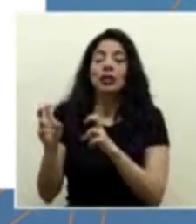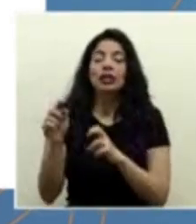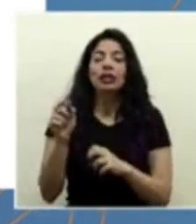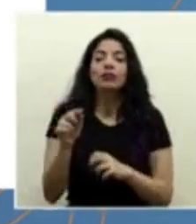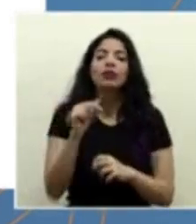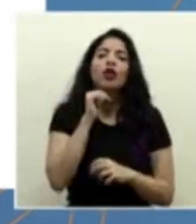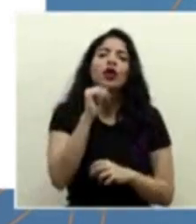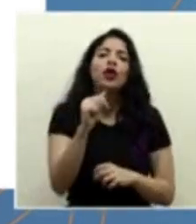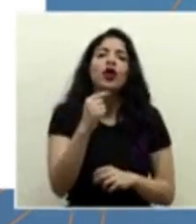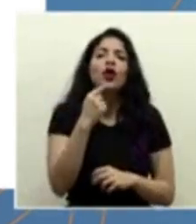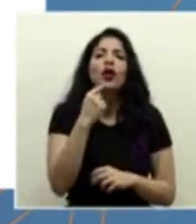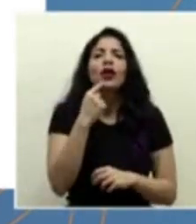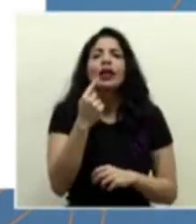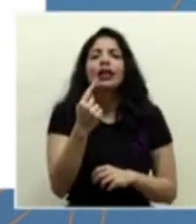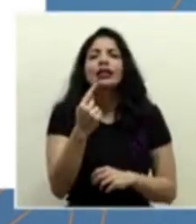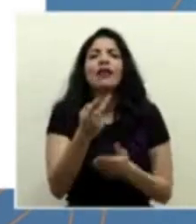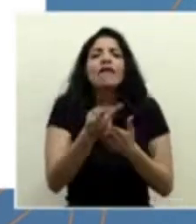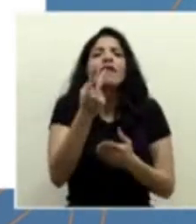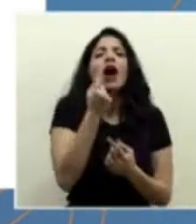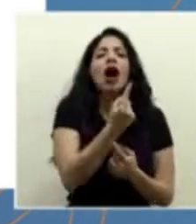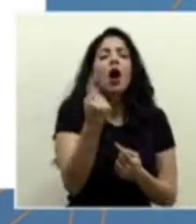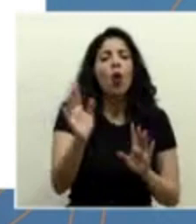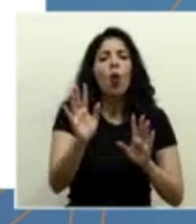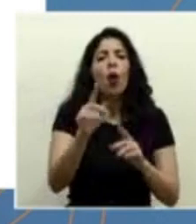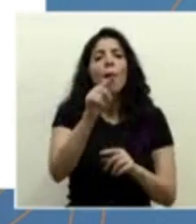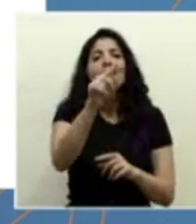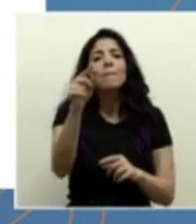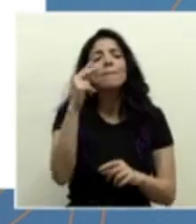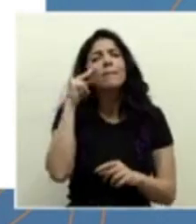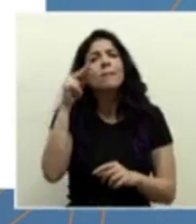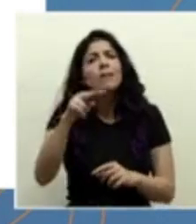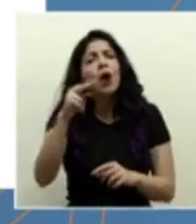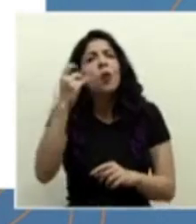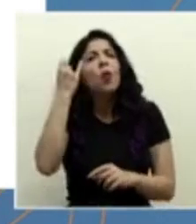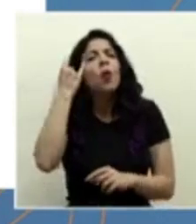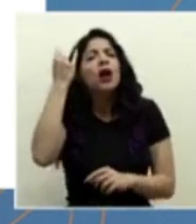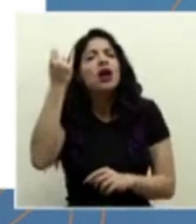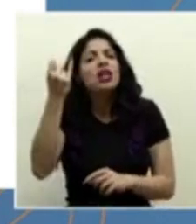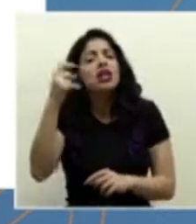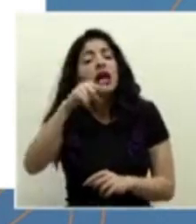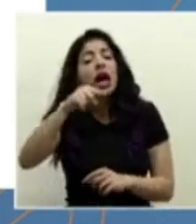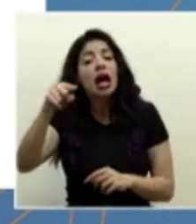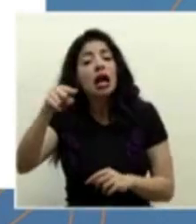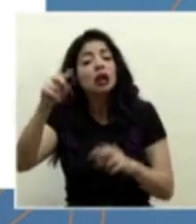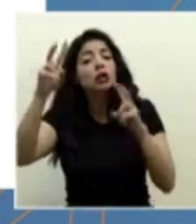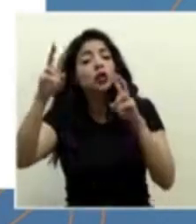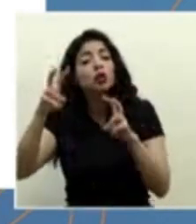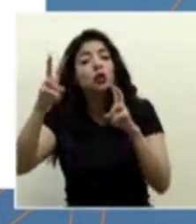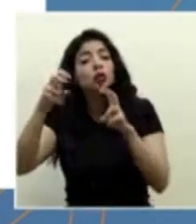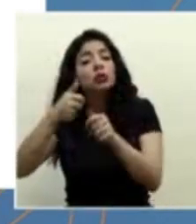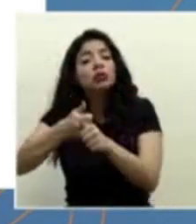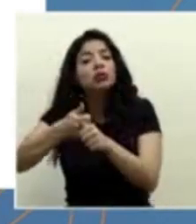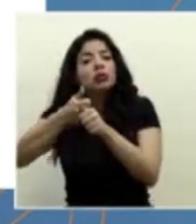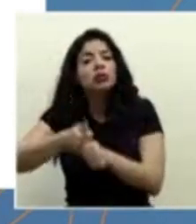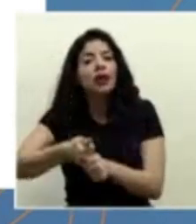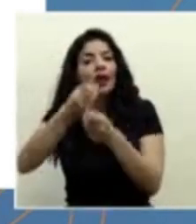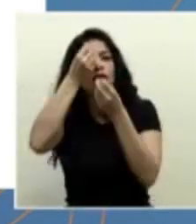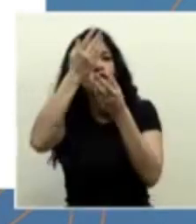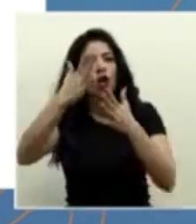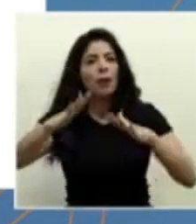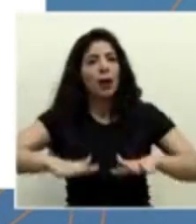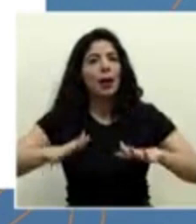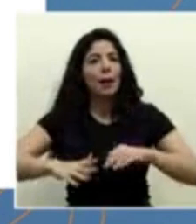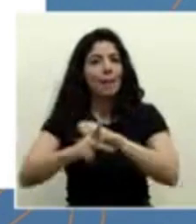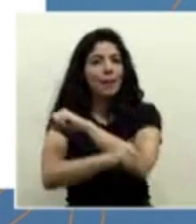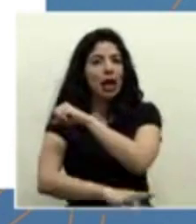a decir el valor de cada uno, pero es para que ustedes tengan una idea, que estos supuestos están basados en los datos países, en los datos que hemos